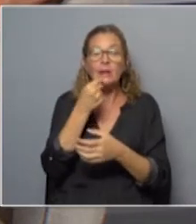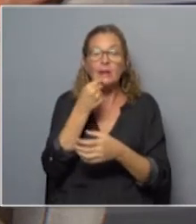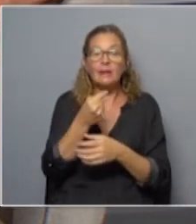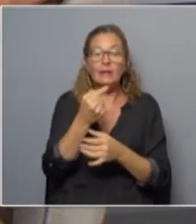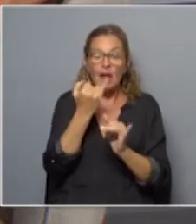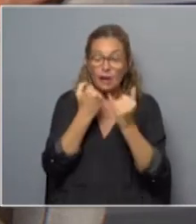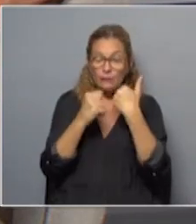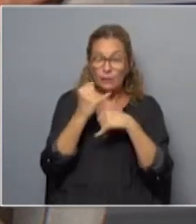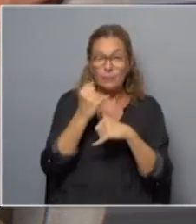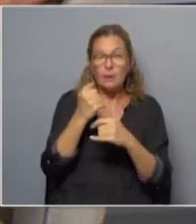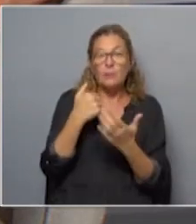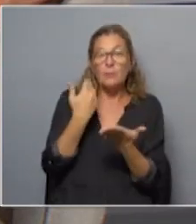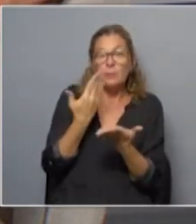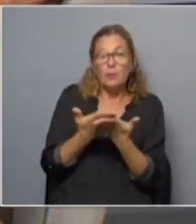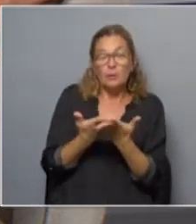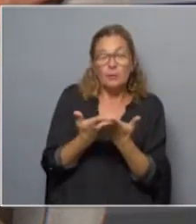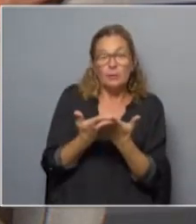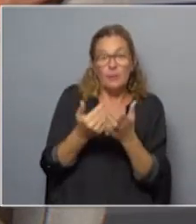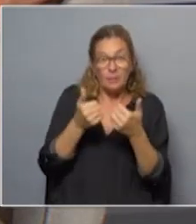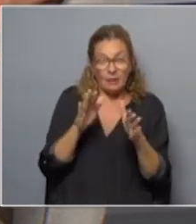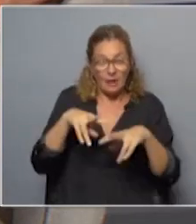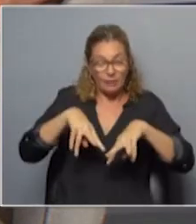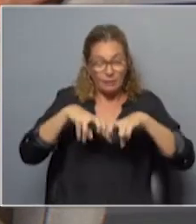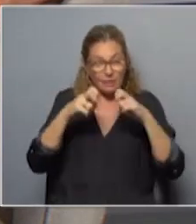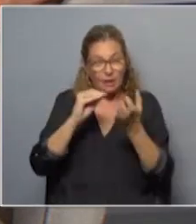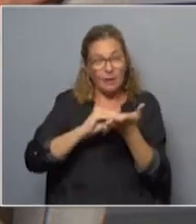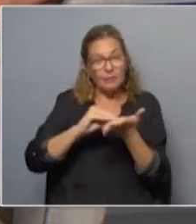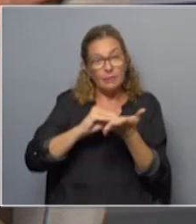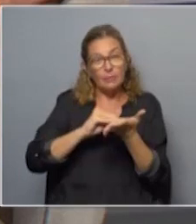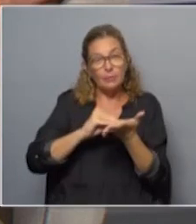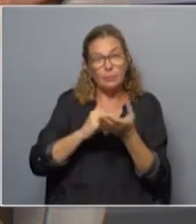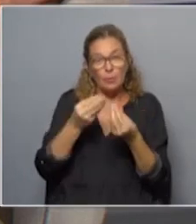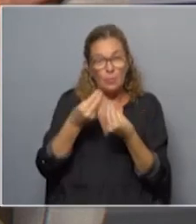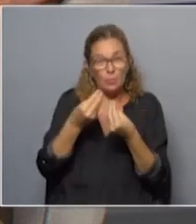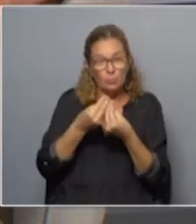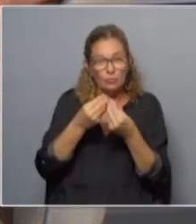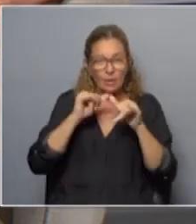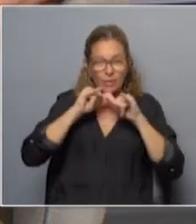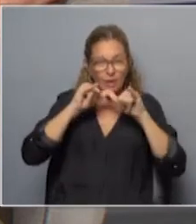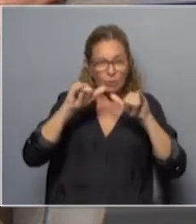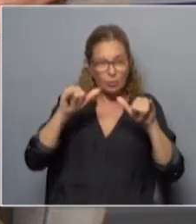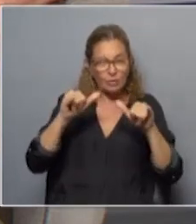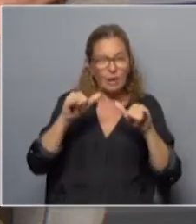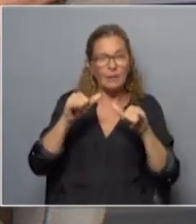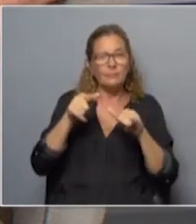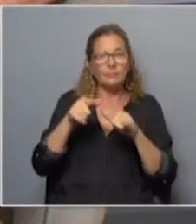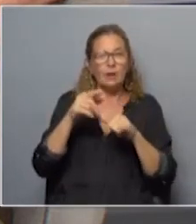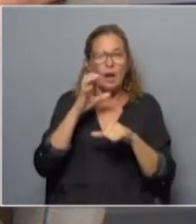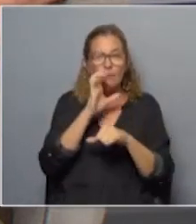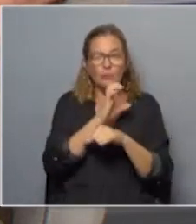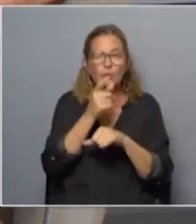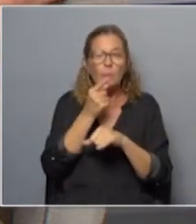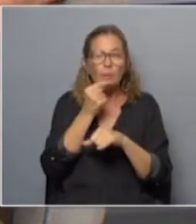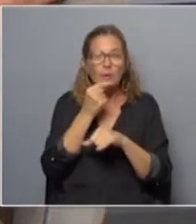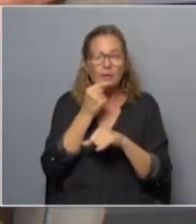ese informe, propone iniciar investigaciones administrativas por un centenar de denuncias de presunto abuso